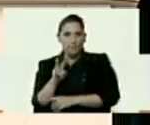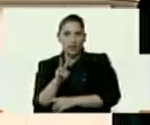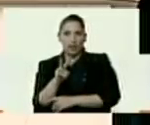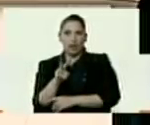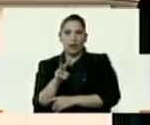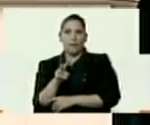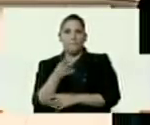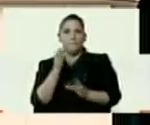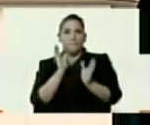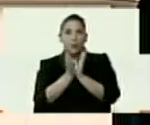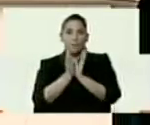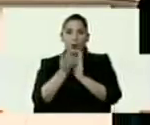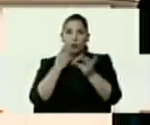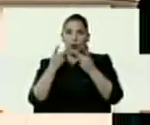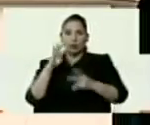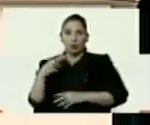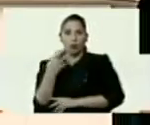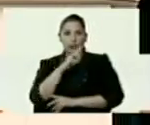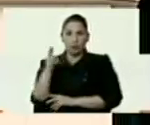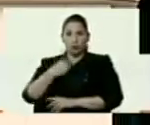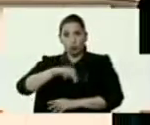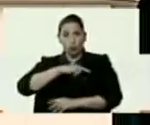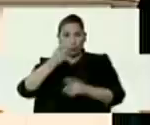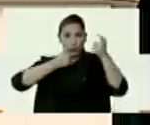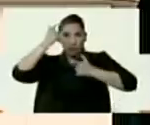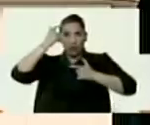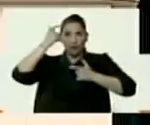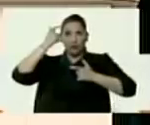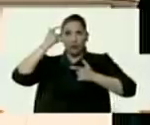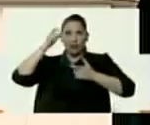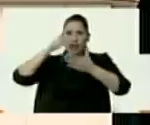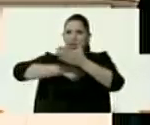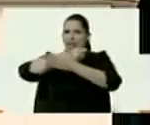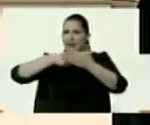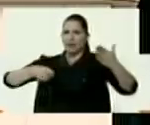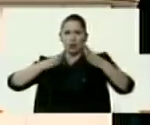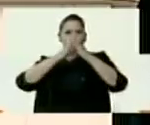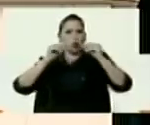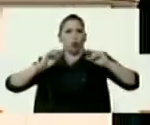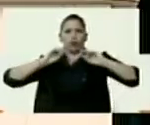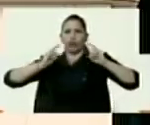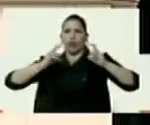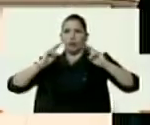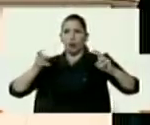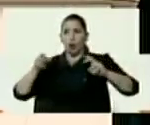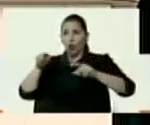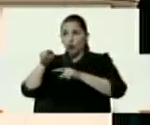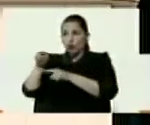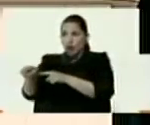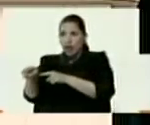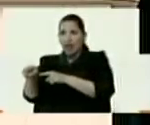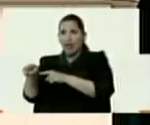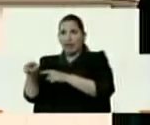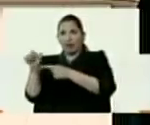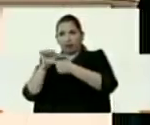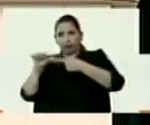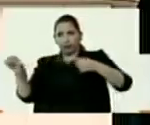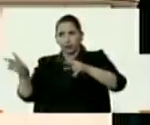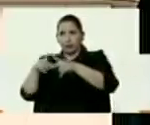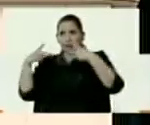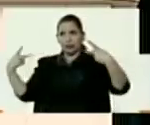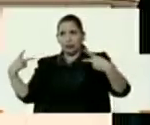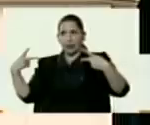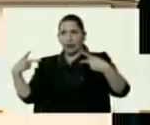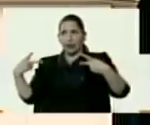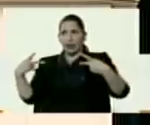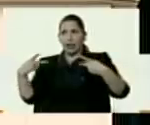geopolítica de la Cuarta República, nuestro comandante Hugo Chávez eliminó toda esa terminología que ustedes, señores de revista Semana, lo están colocando. Es